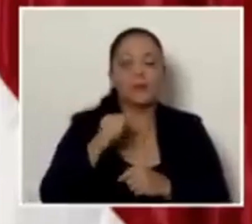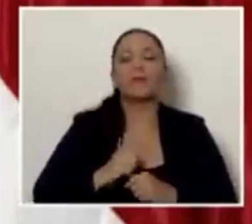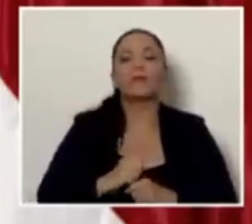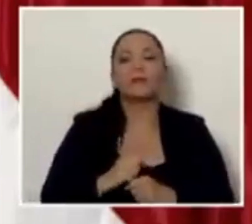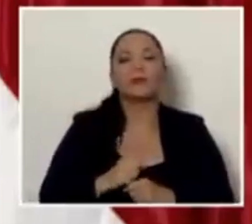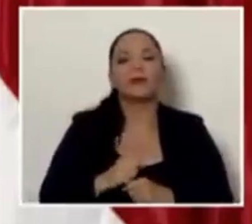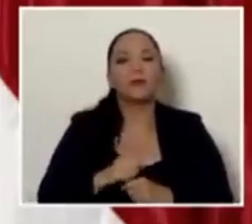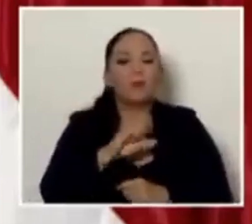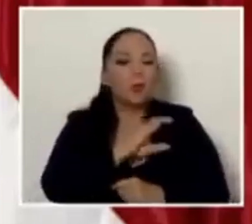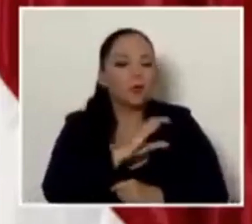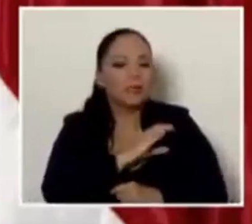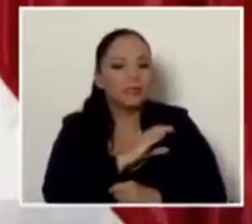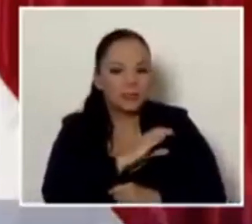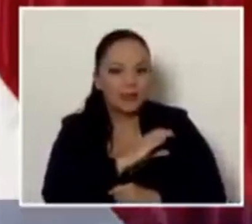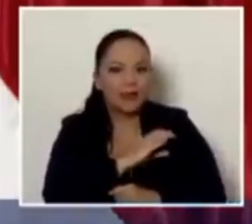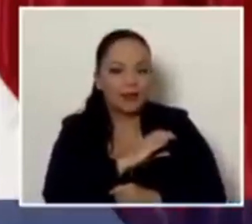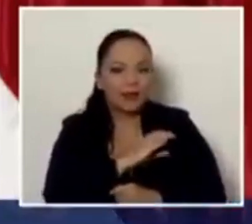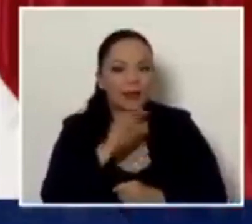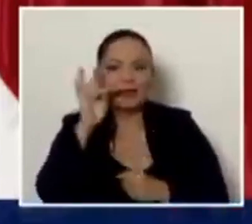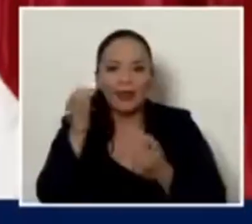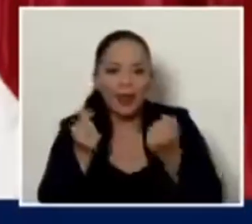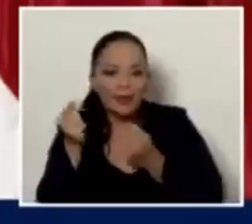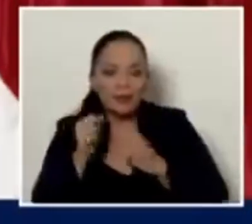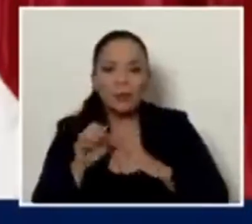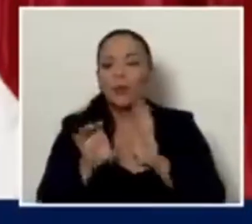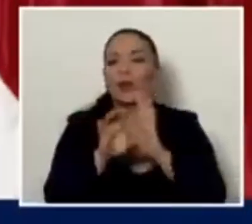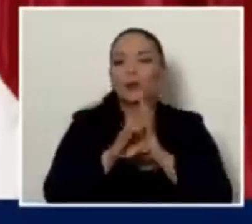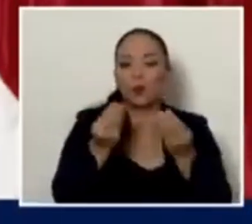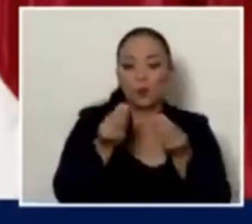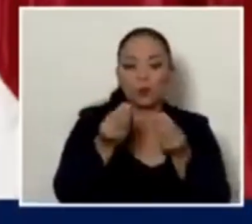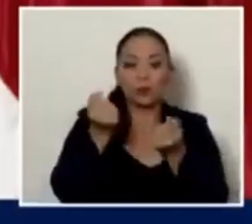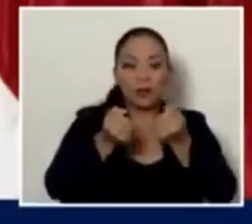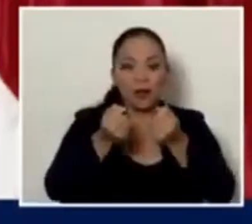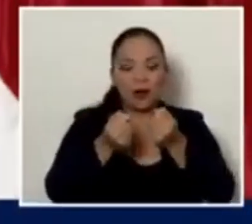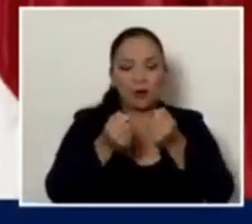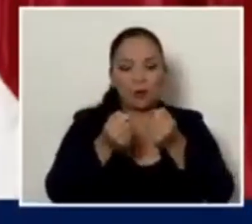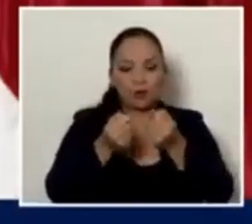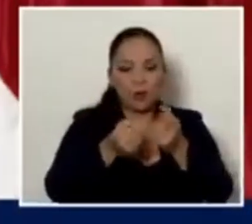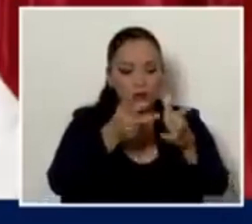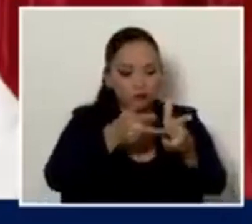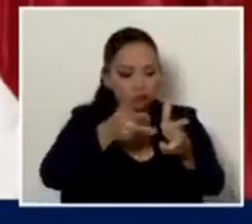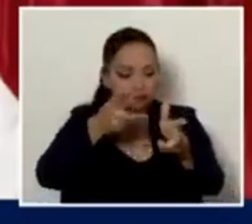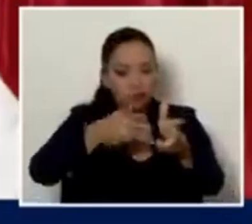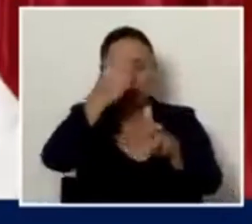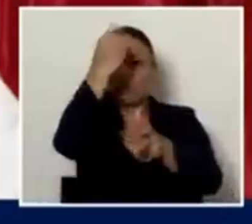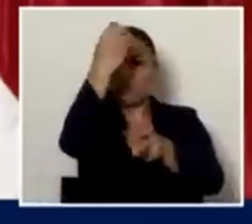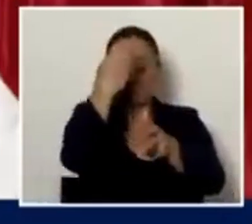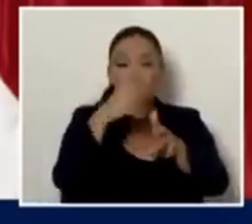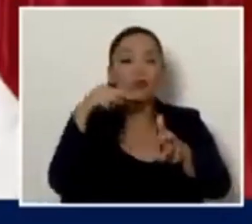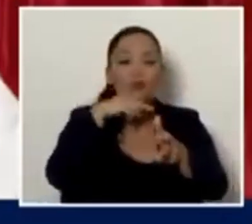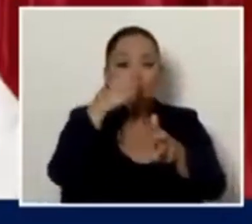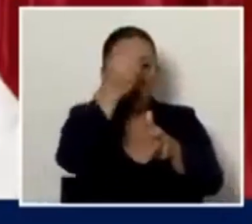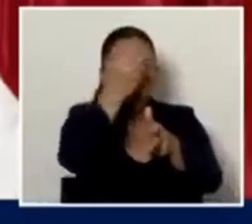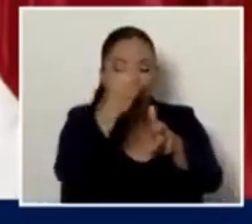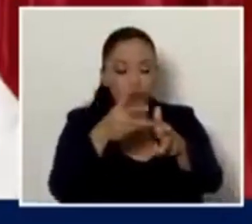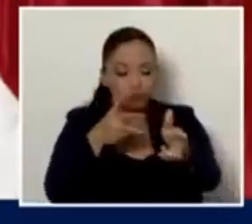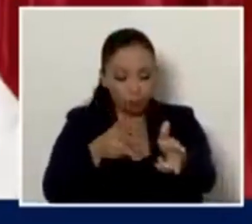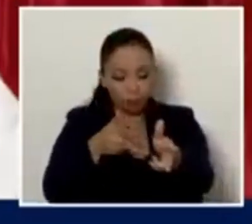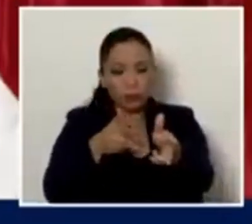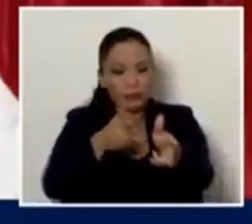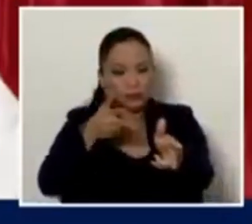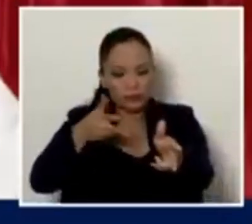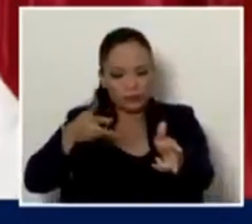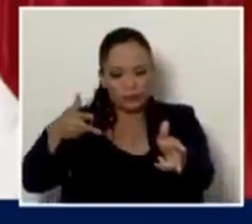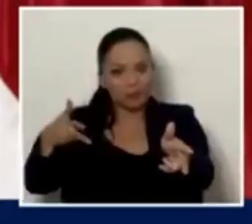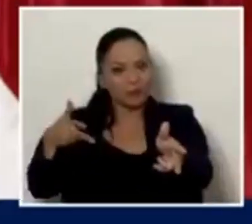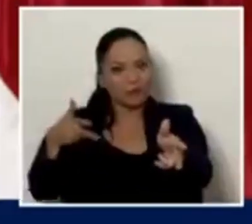haya muchos chips esperando un semáforo en rojo y del otro lado no haya chips, el semáforo